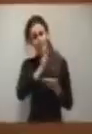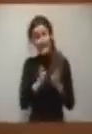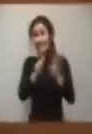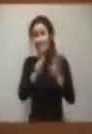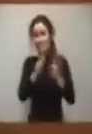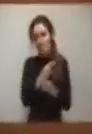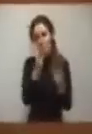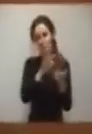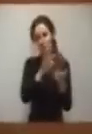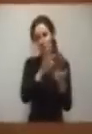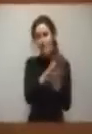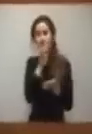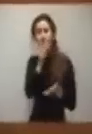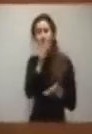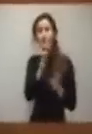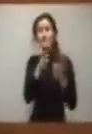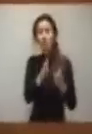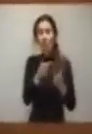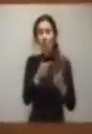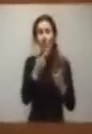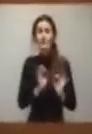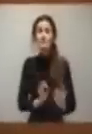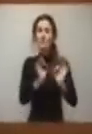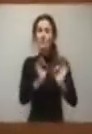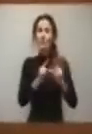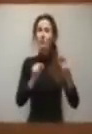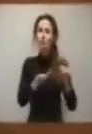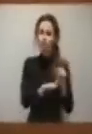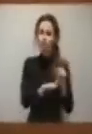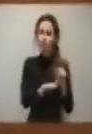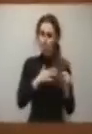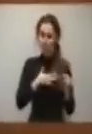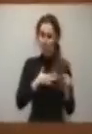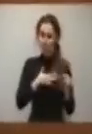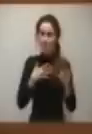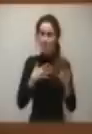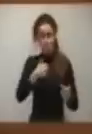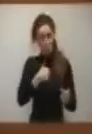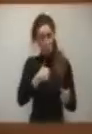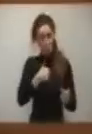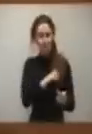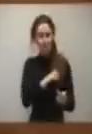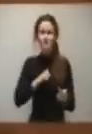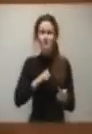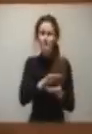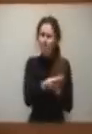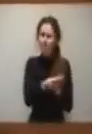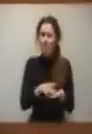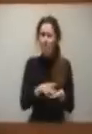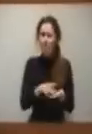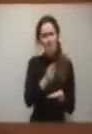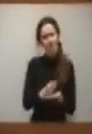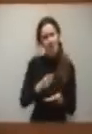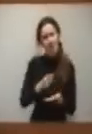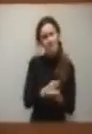público. Del sector público y, en concreto, en Asturias. Yo hemos hablado de esto en esta Cámara, reiteradamente,